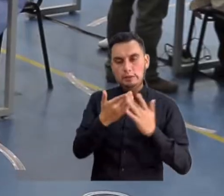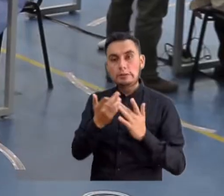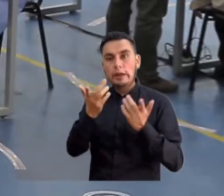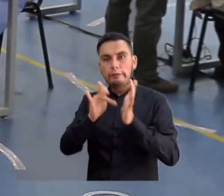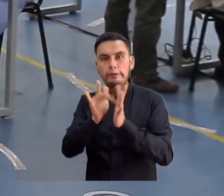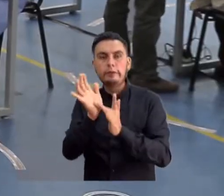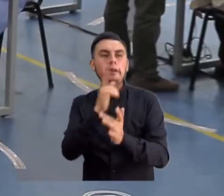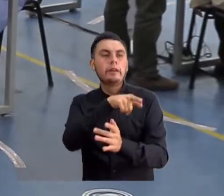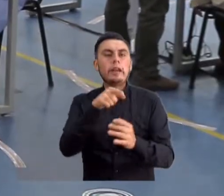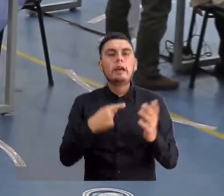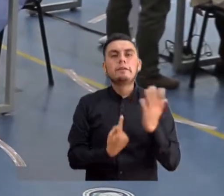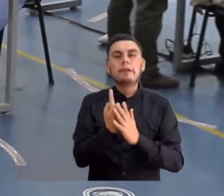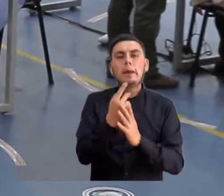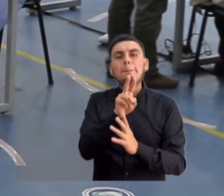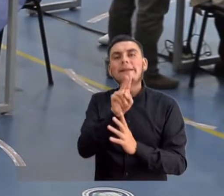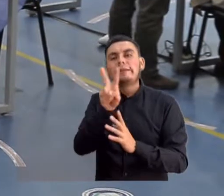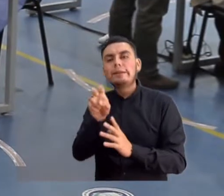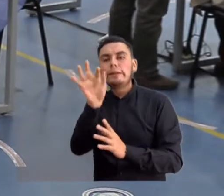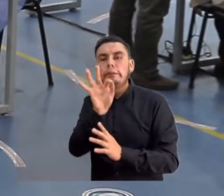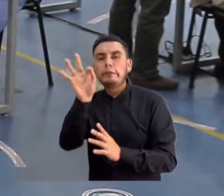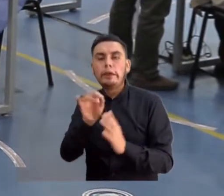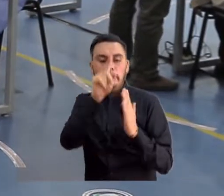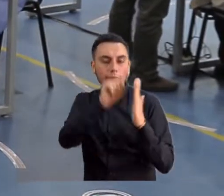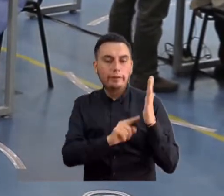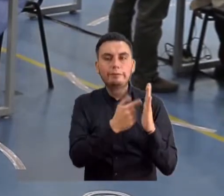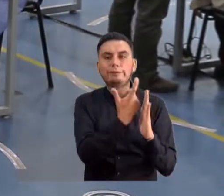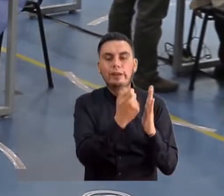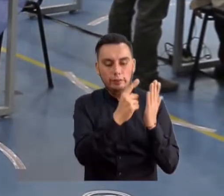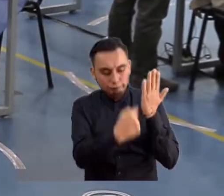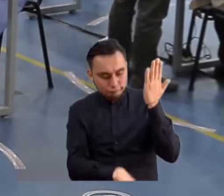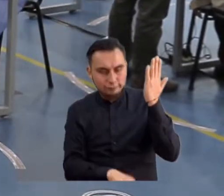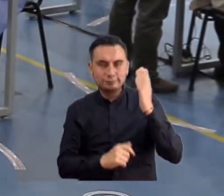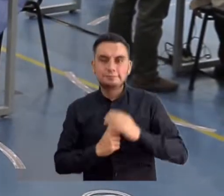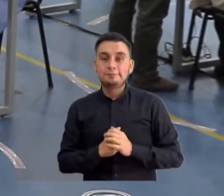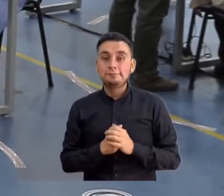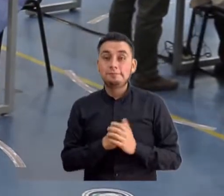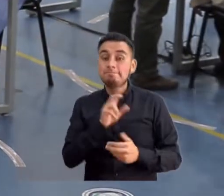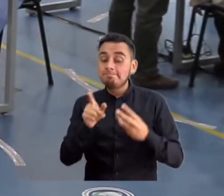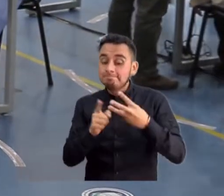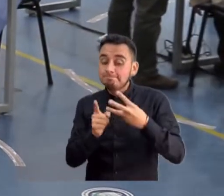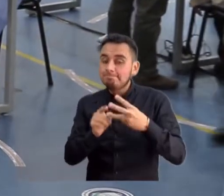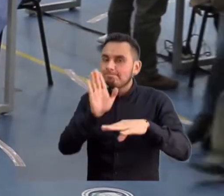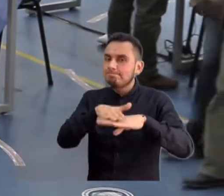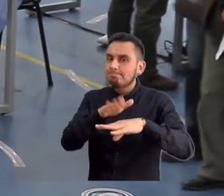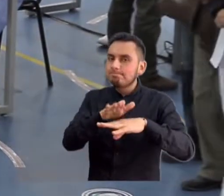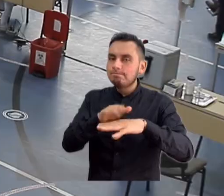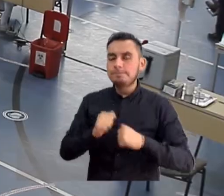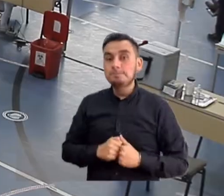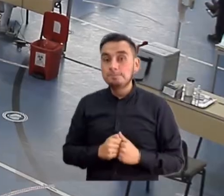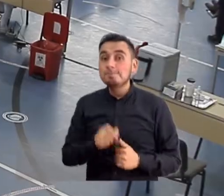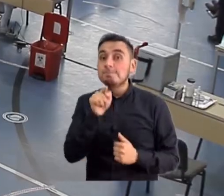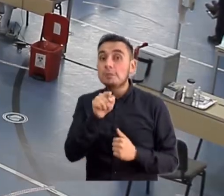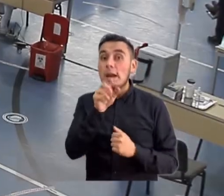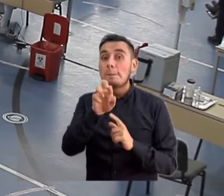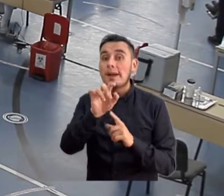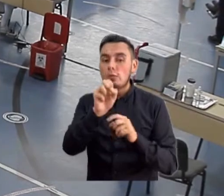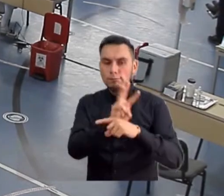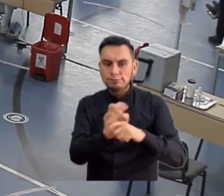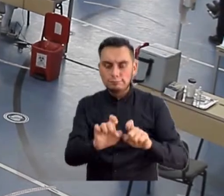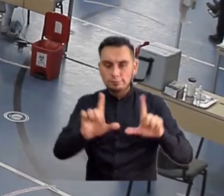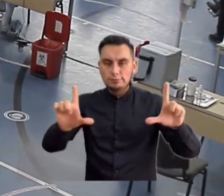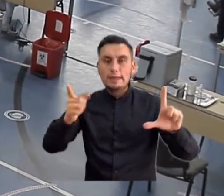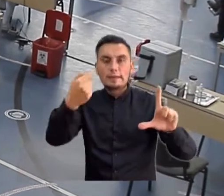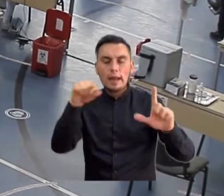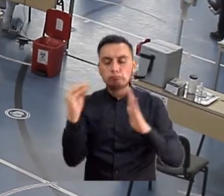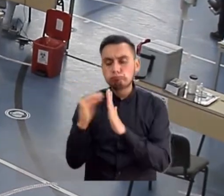febrero a abril, solo se había validado el 27% de las facturas. Nuestra tercera alerta está dada porque en el